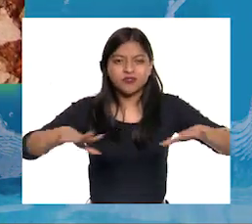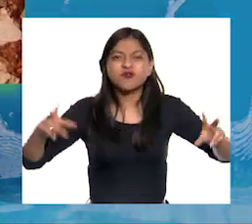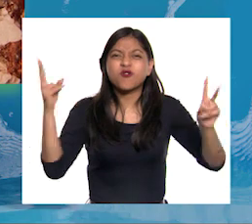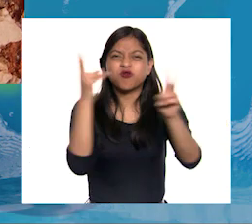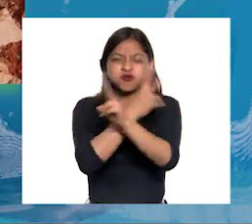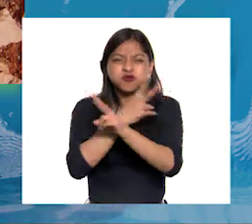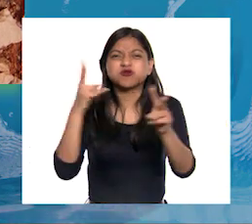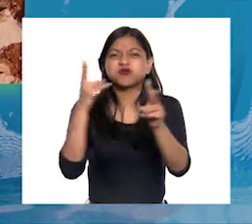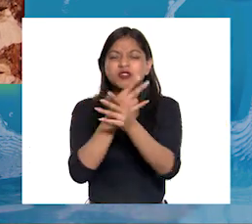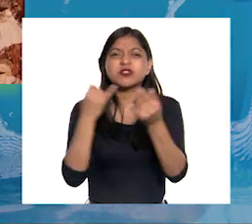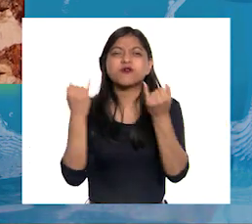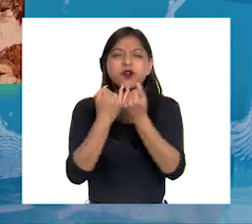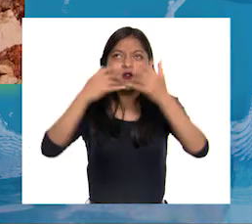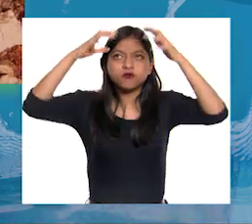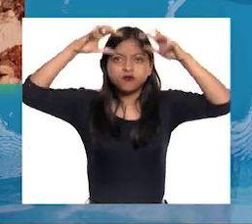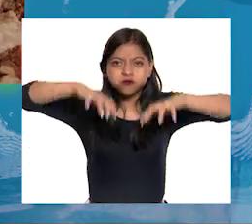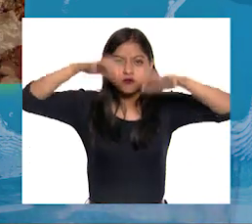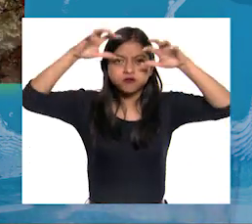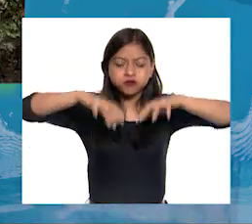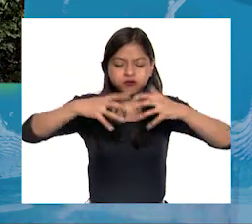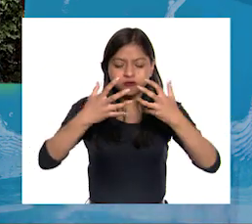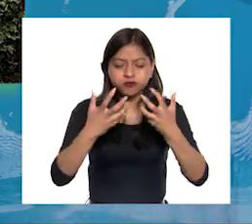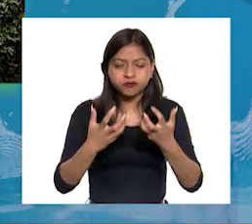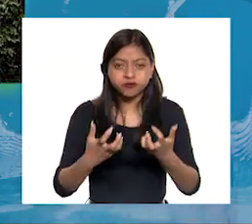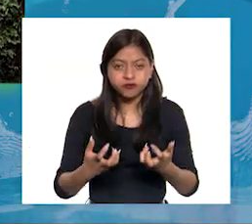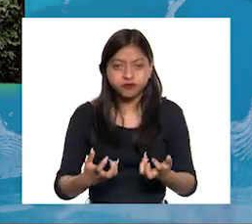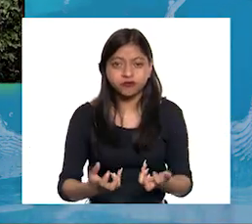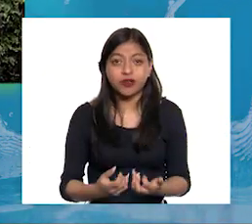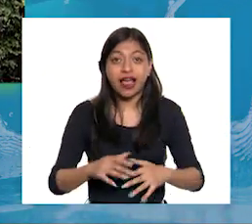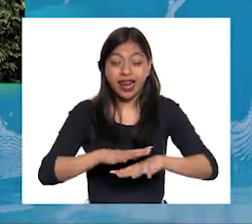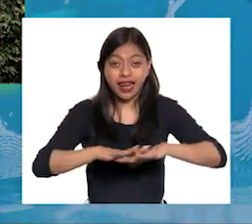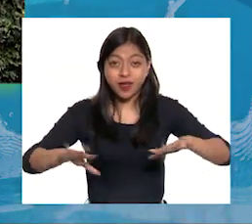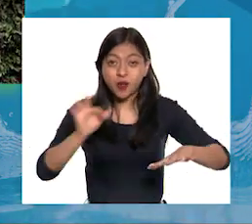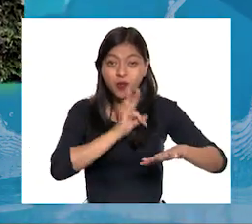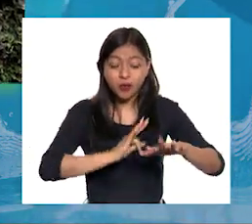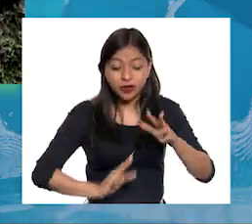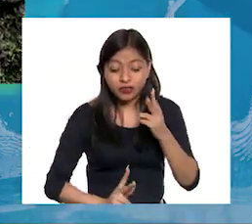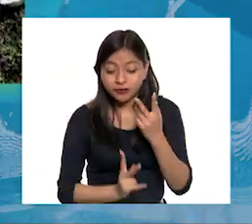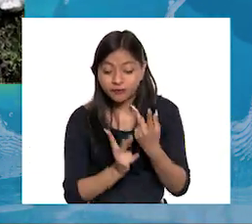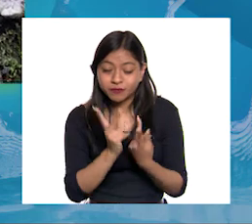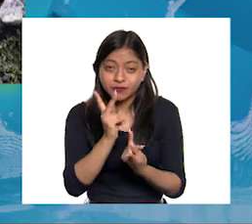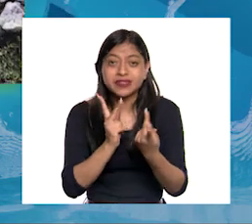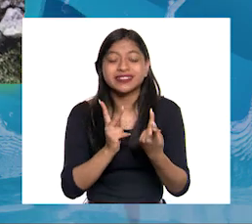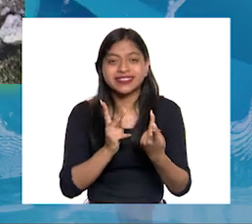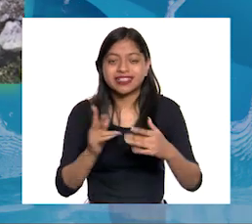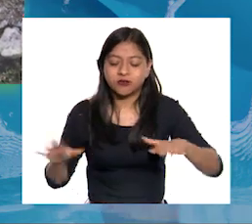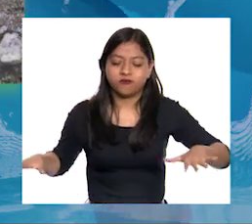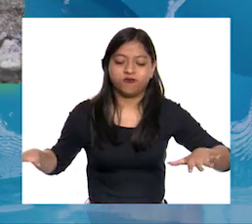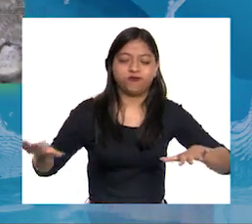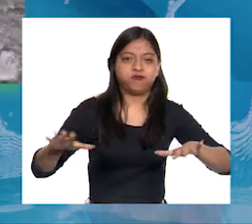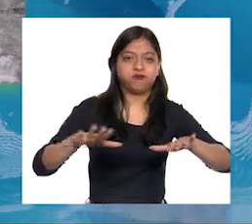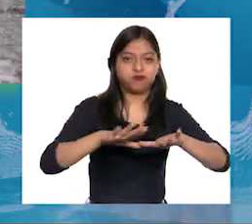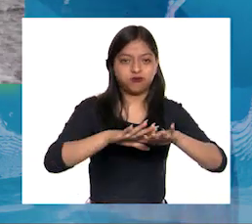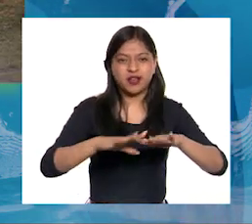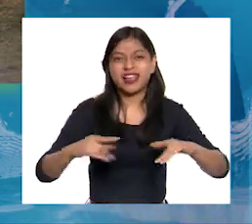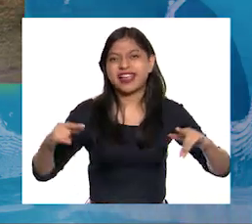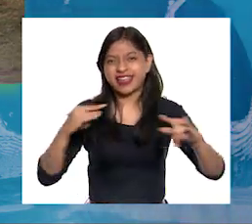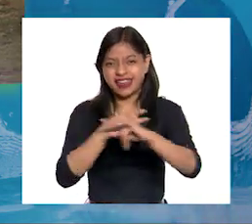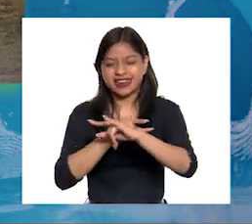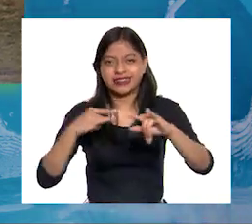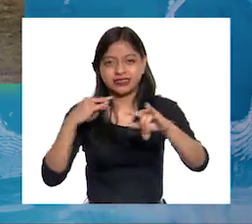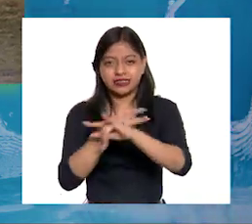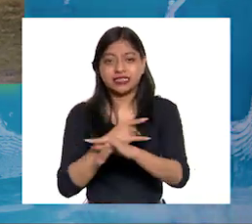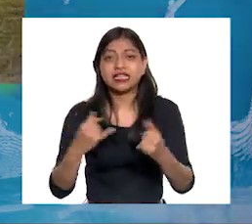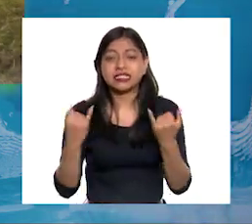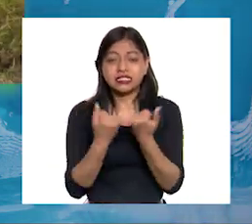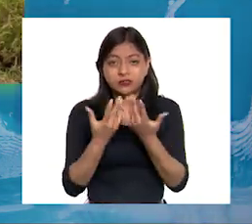lluvia A menudo enterramos los suelos más productivos bajo el cemento de las grandes ciudades El suelo